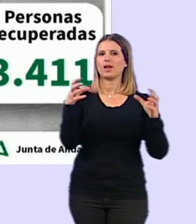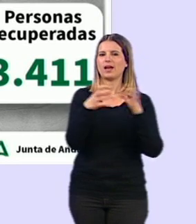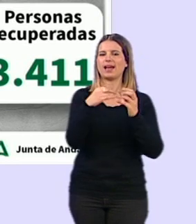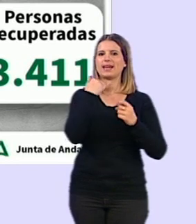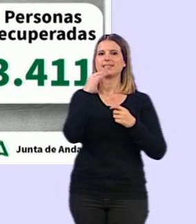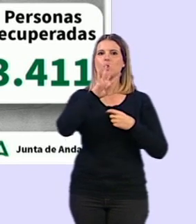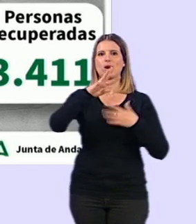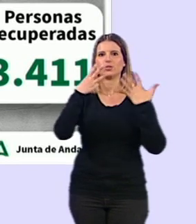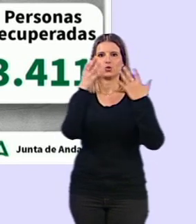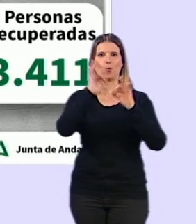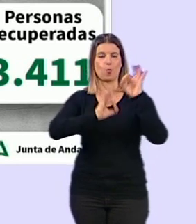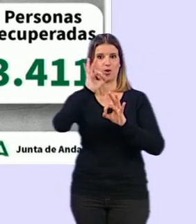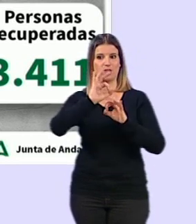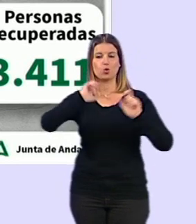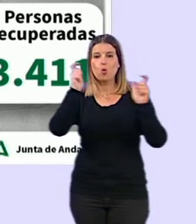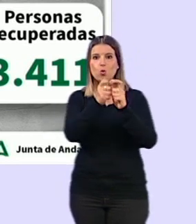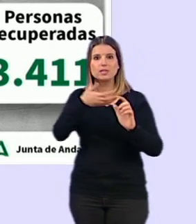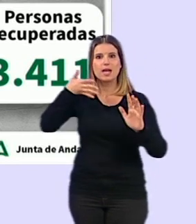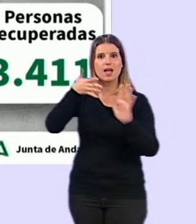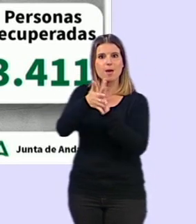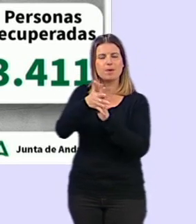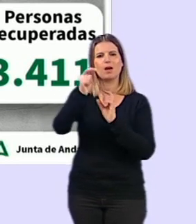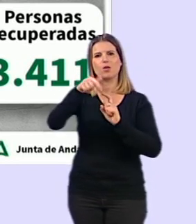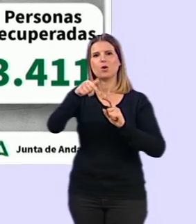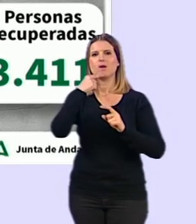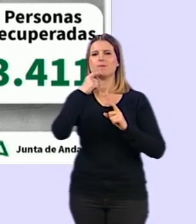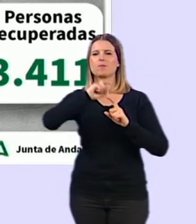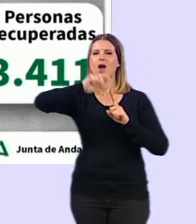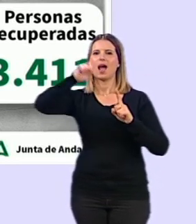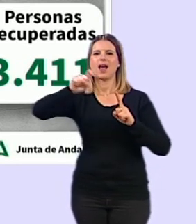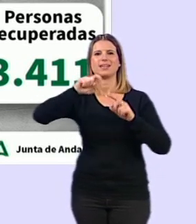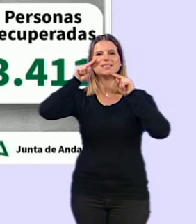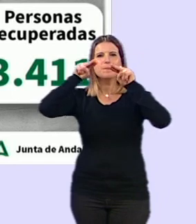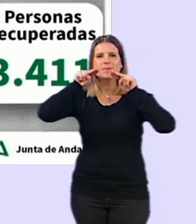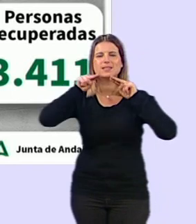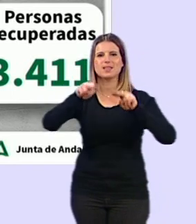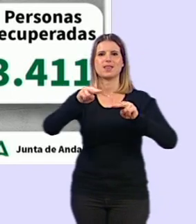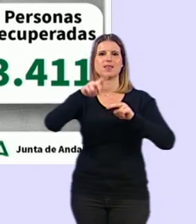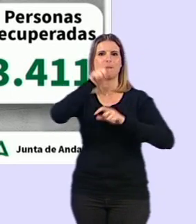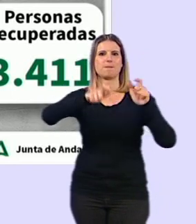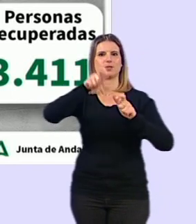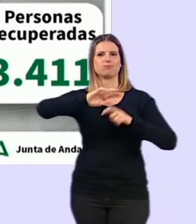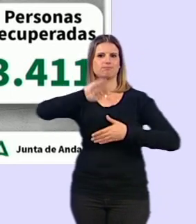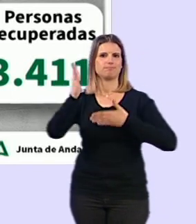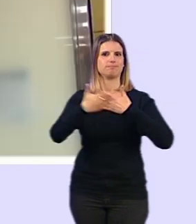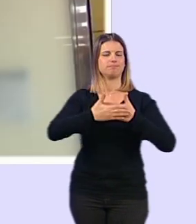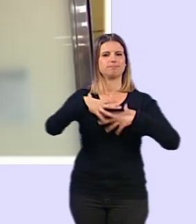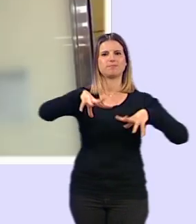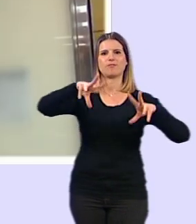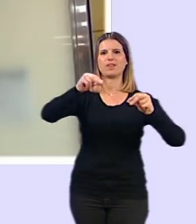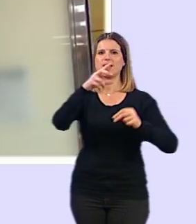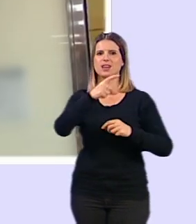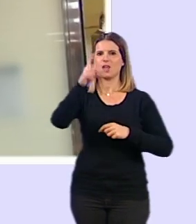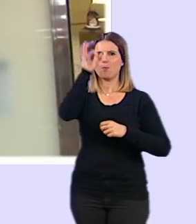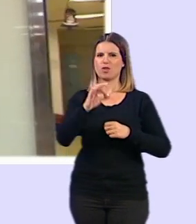48%. La Junta ha expuesto que hoy se han cerrado los análisis a residencias y a personal, habiéndose terminado en nuestra provincia al 100%